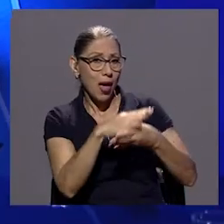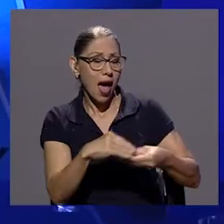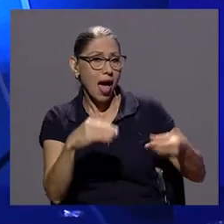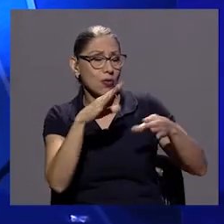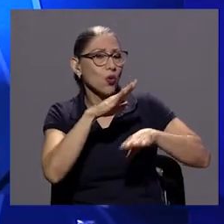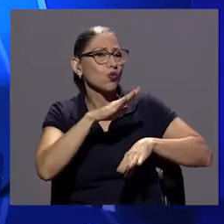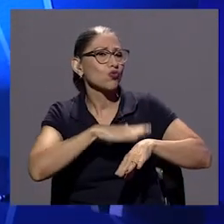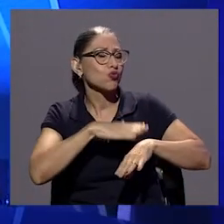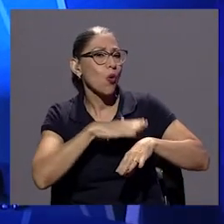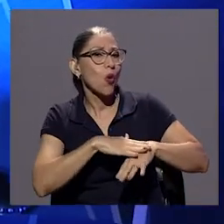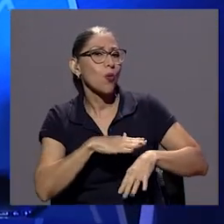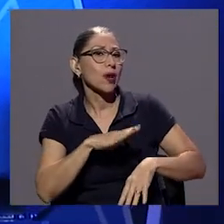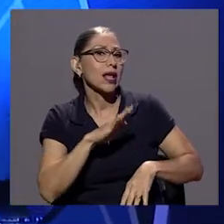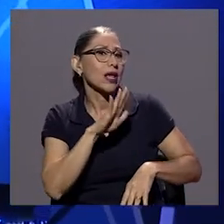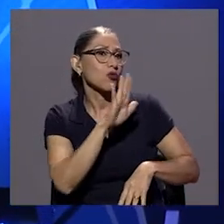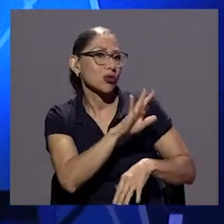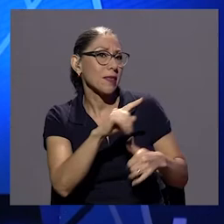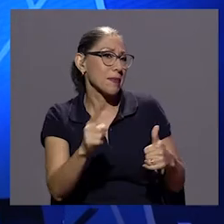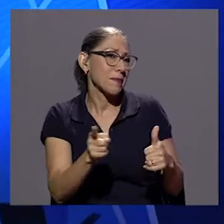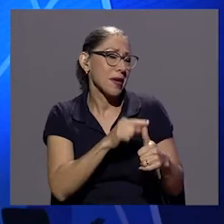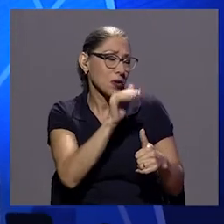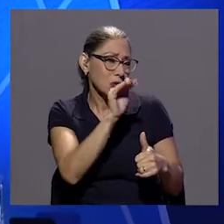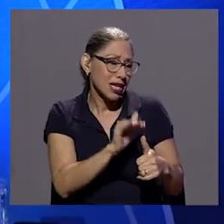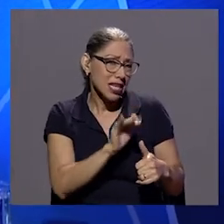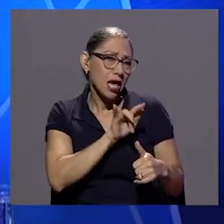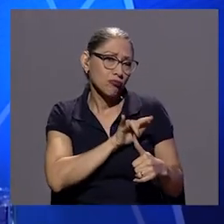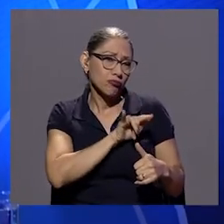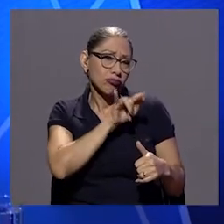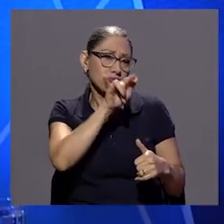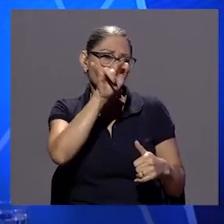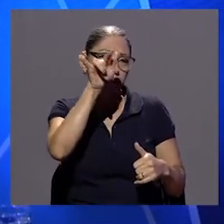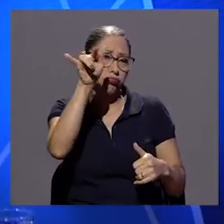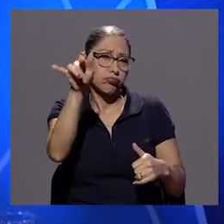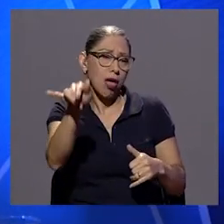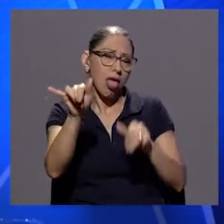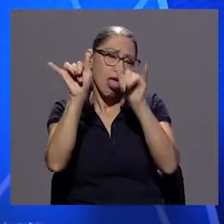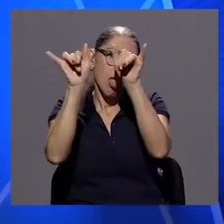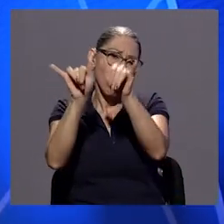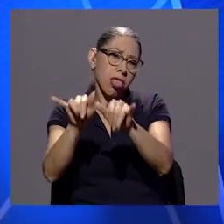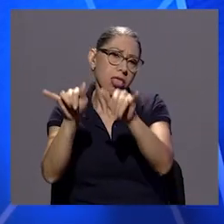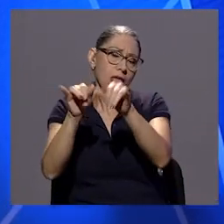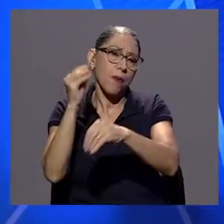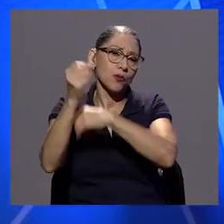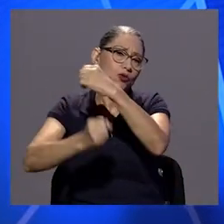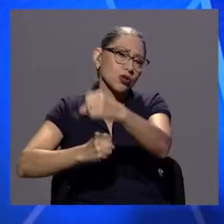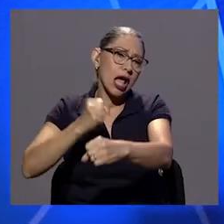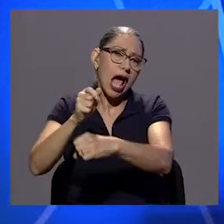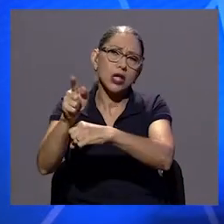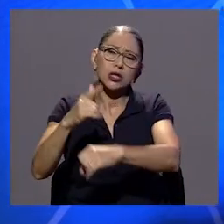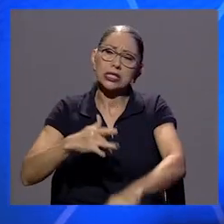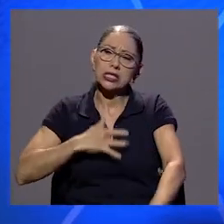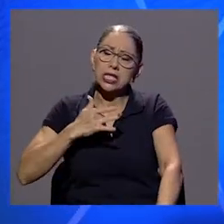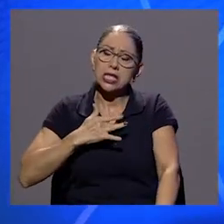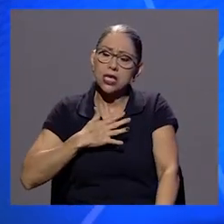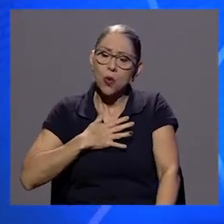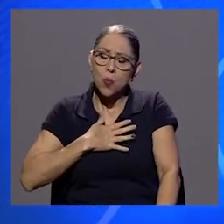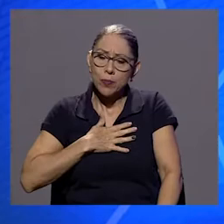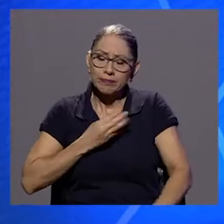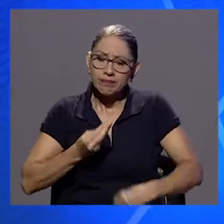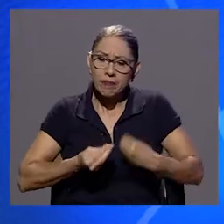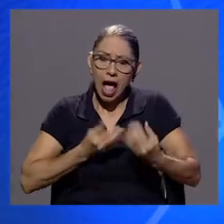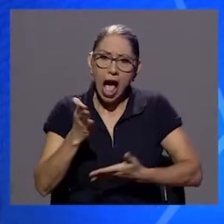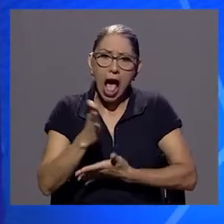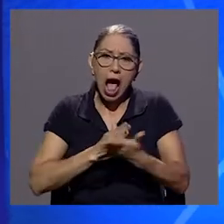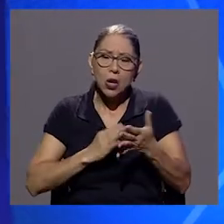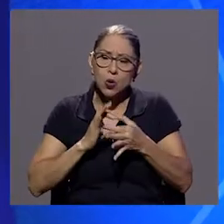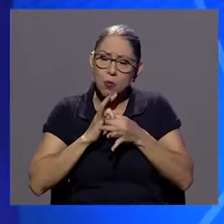de cómo te vas de Costa Rica cómo estando lejos tantos años empezaste a sentir una especie de ruptura